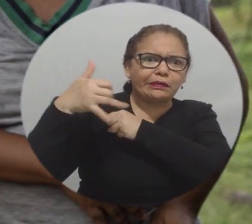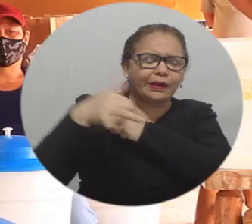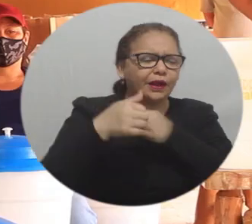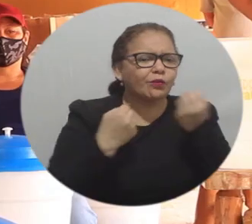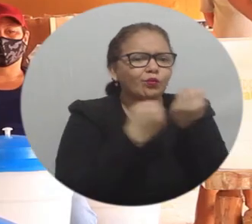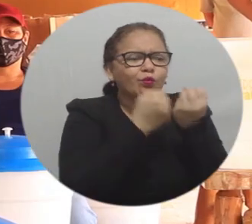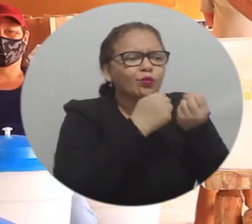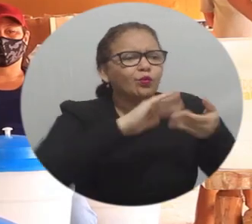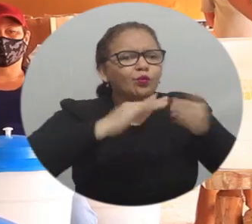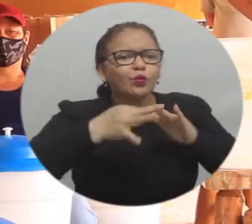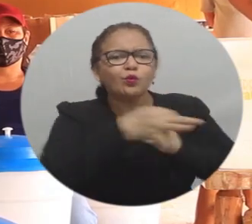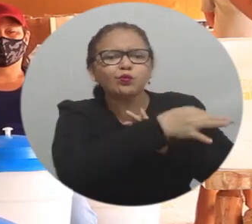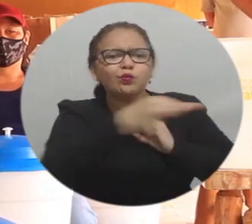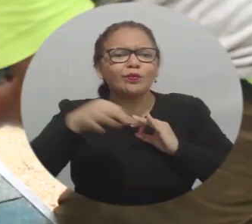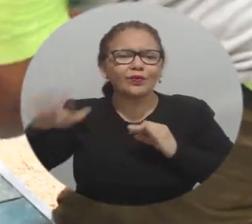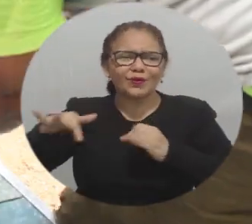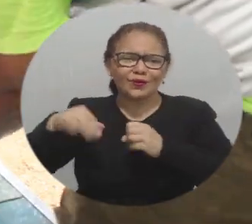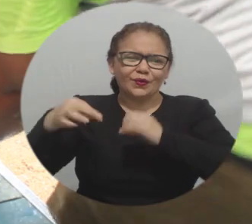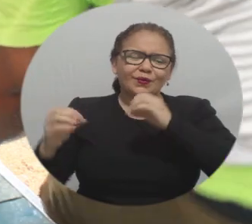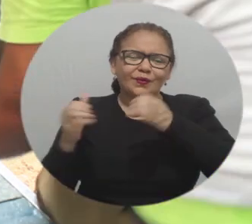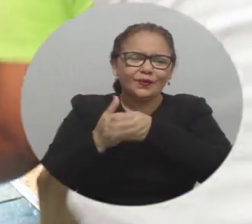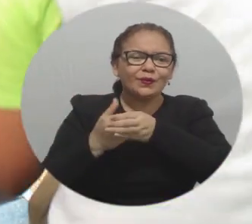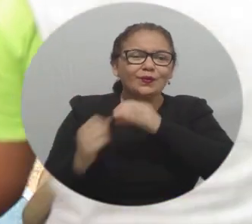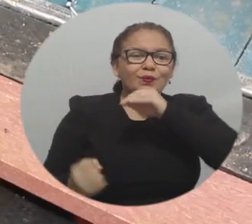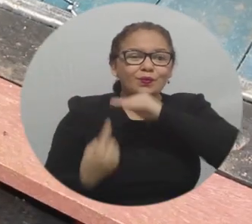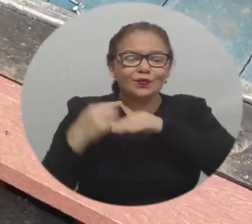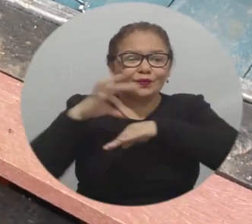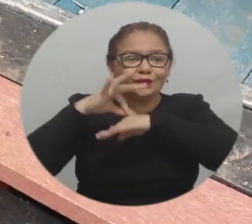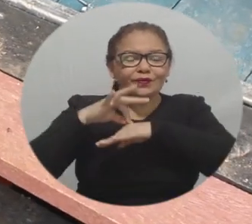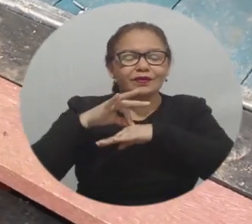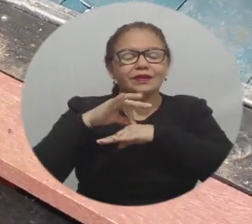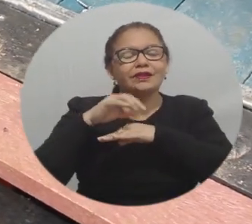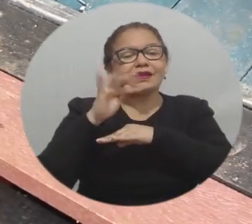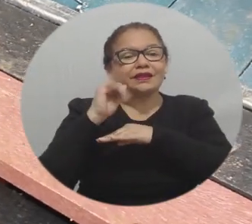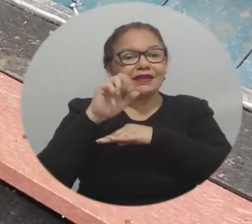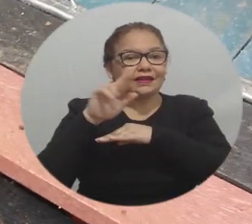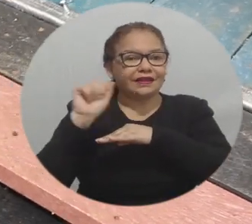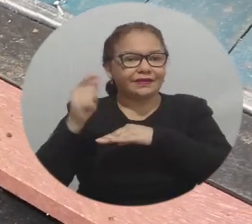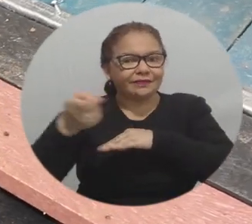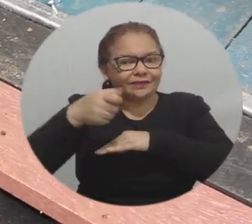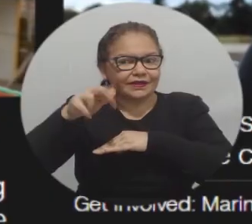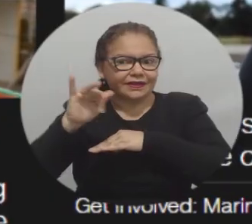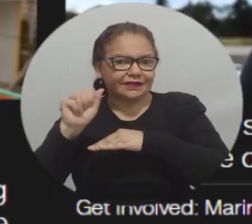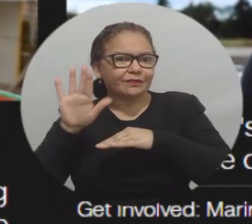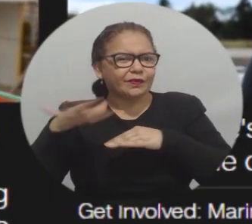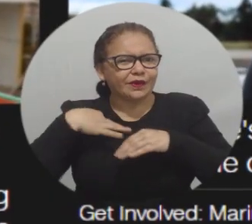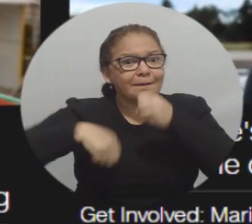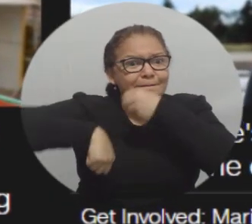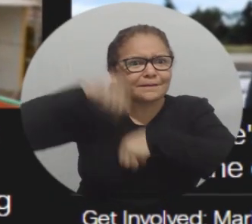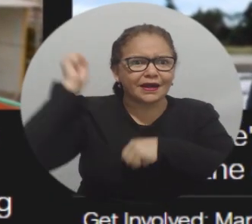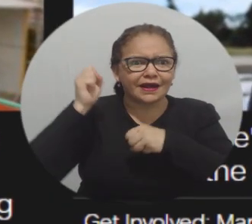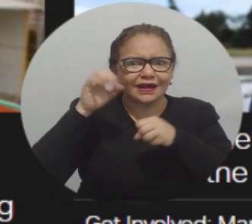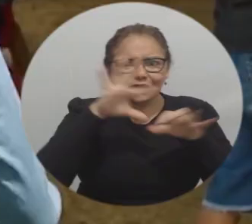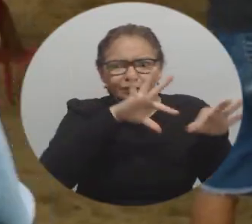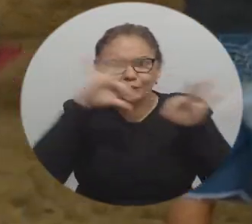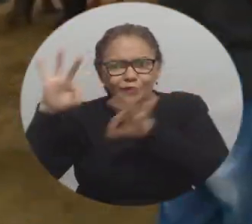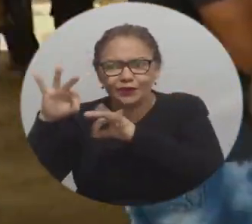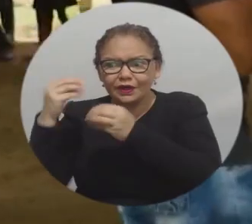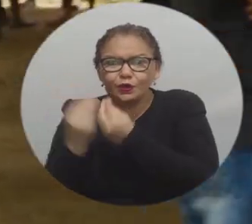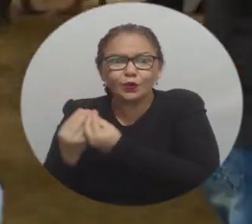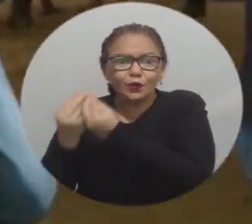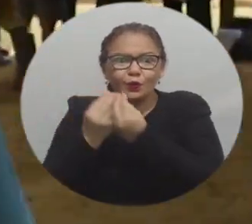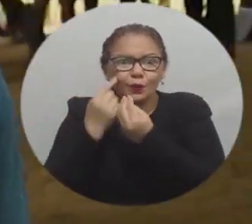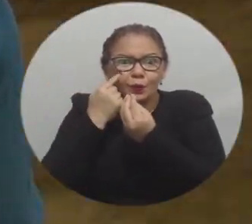a las comunidades a través de su organización Tierra Grata. Esta esencial labor social la hizo clasificar en el Top 10 del premio CNN Héroes